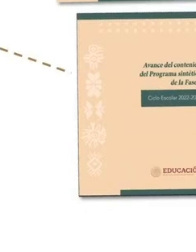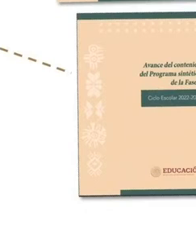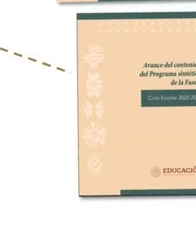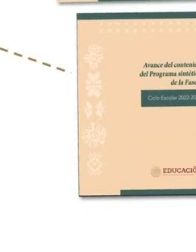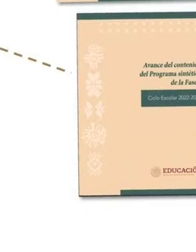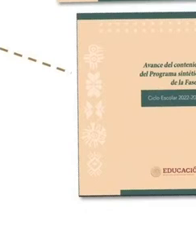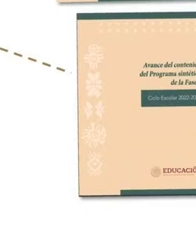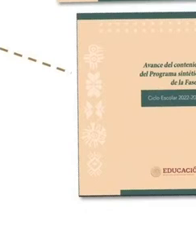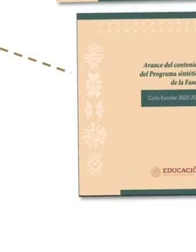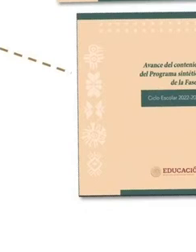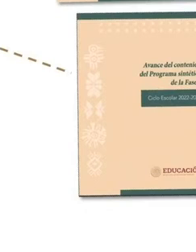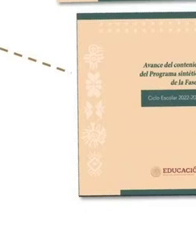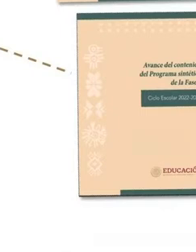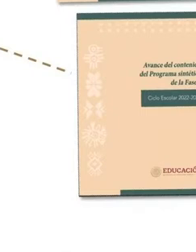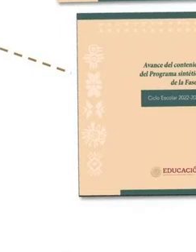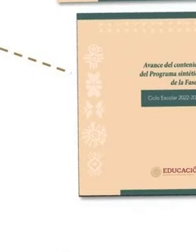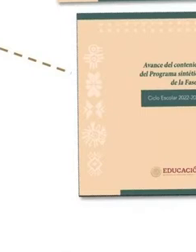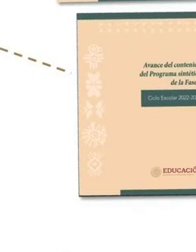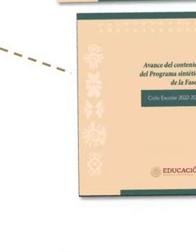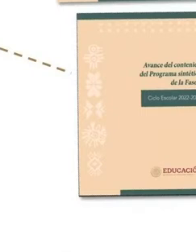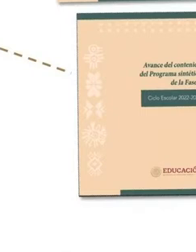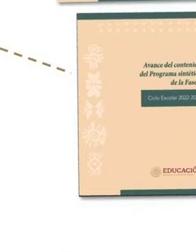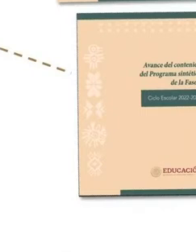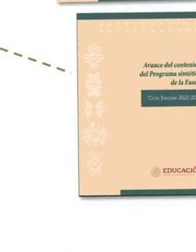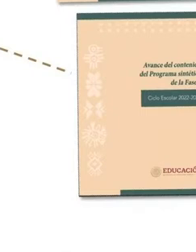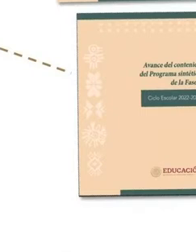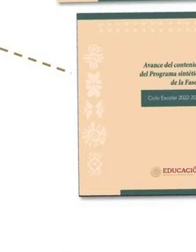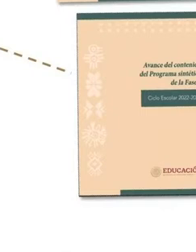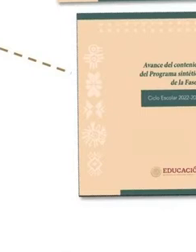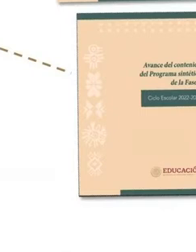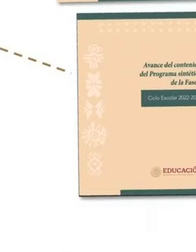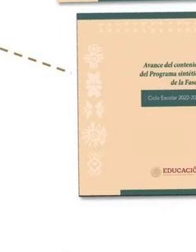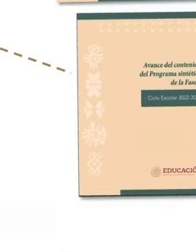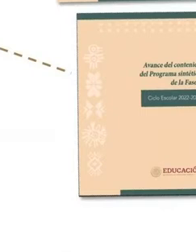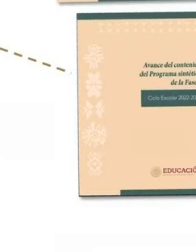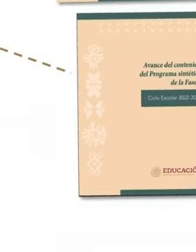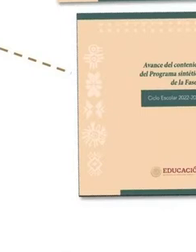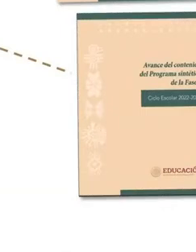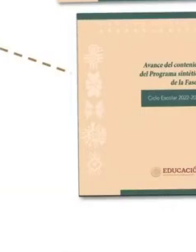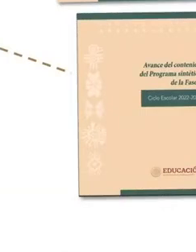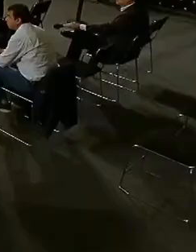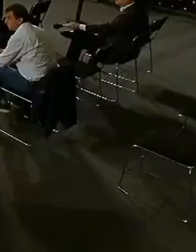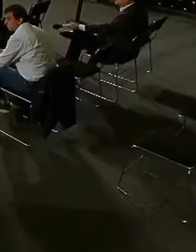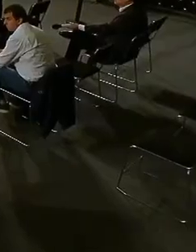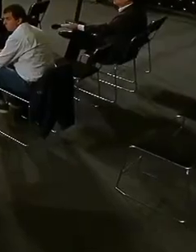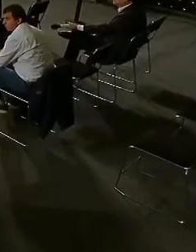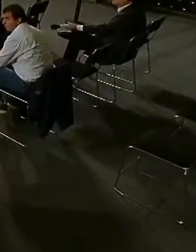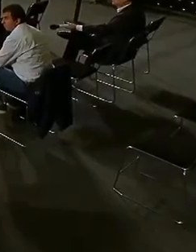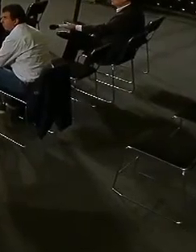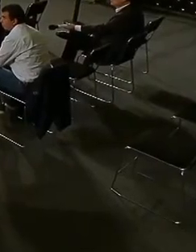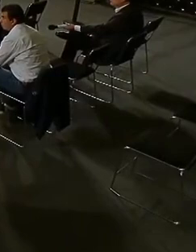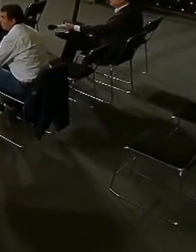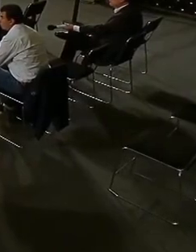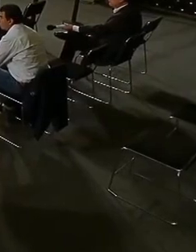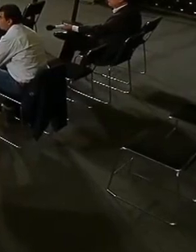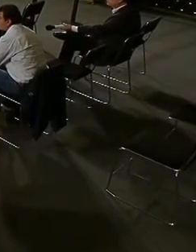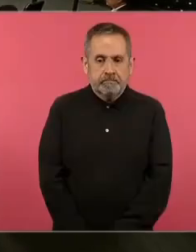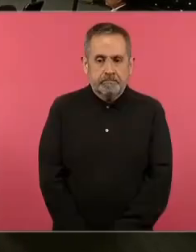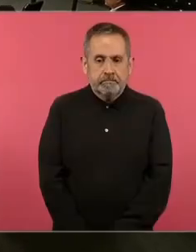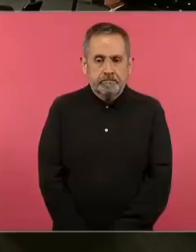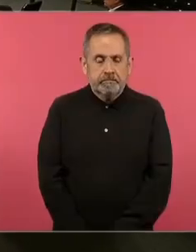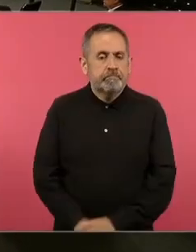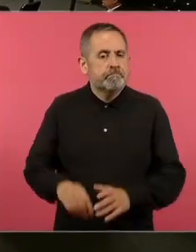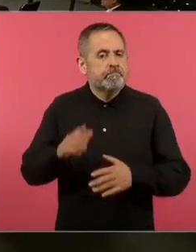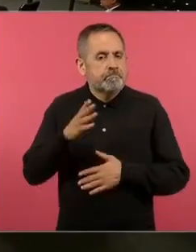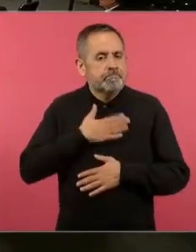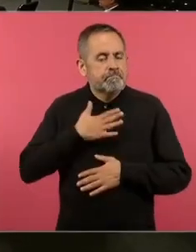fortalecen cuando hay una discriminación en algún espacio porque yo hablo lengua indígena y ustedes no